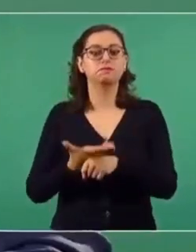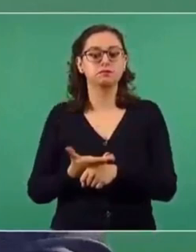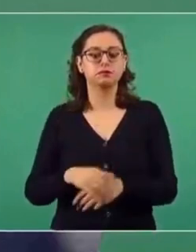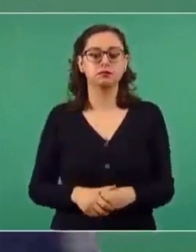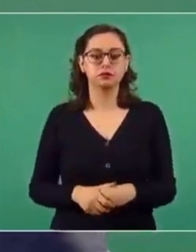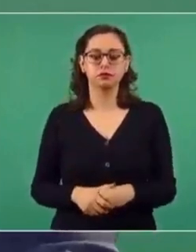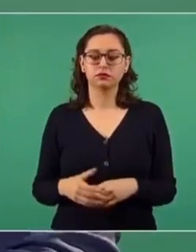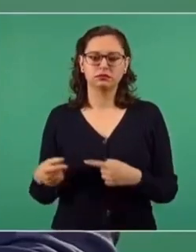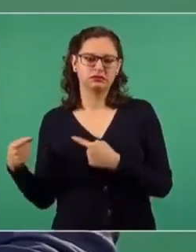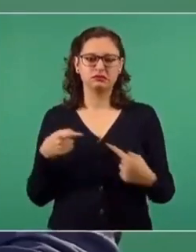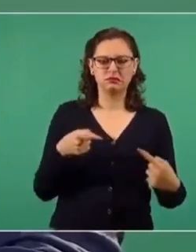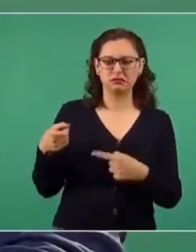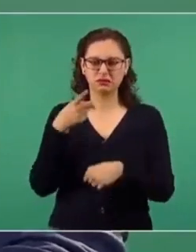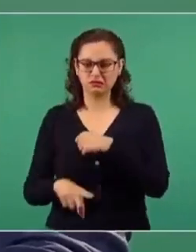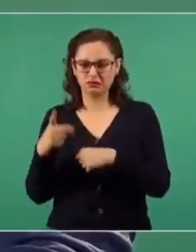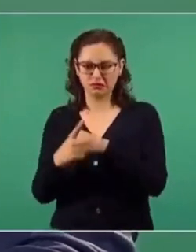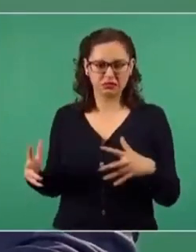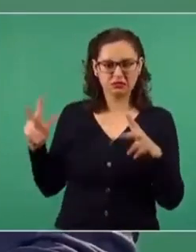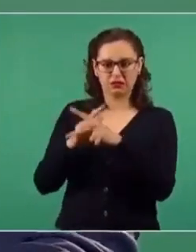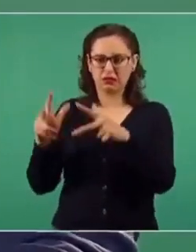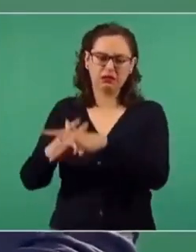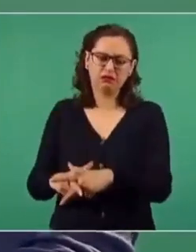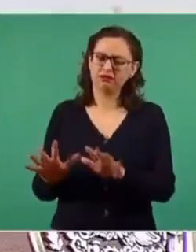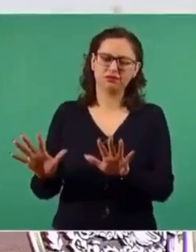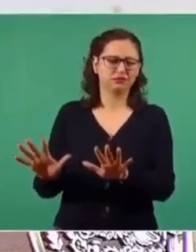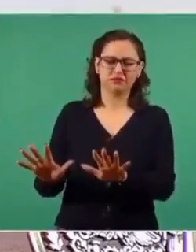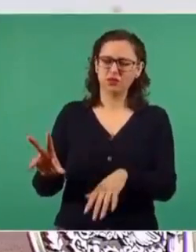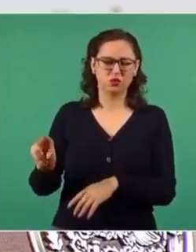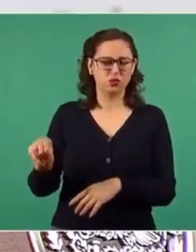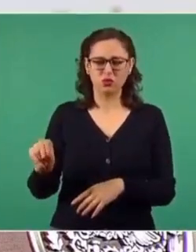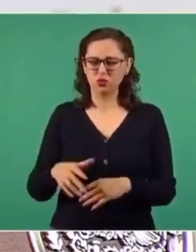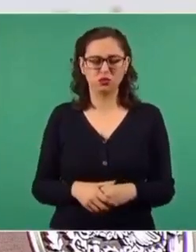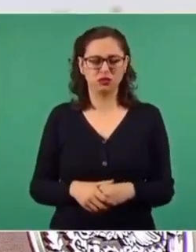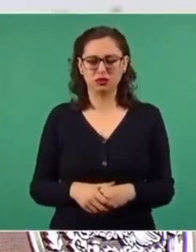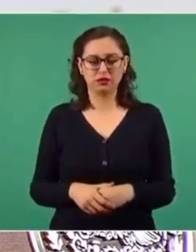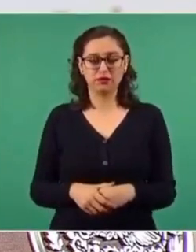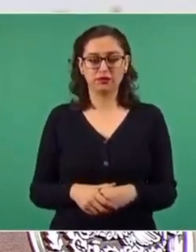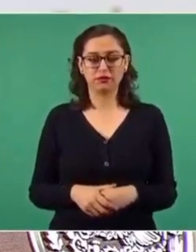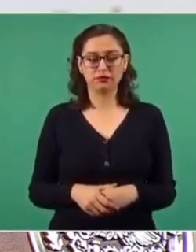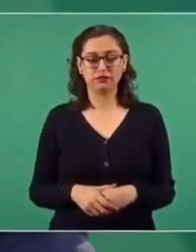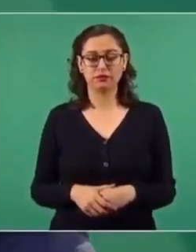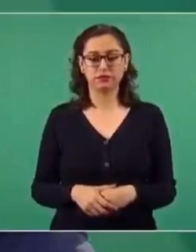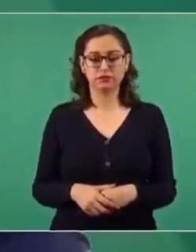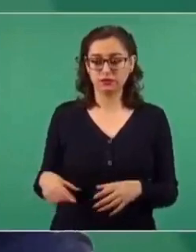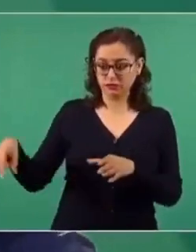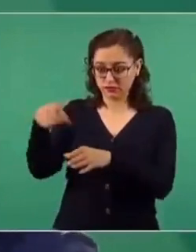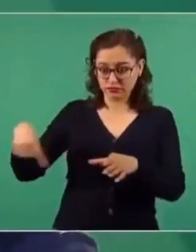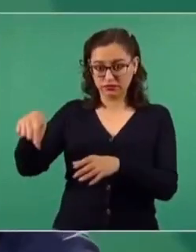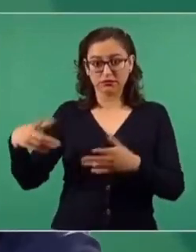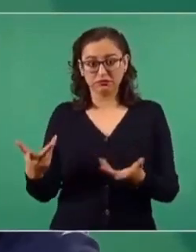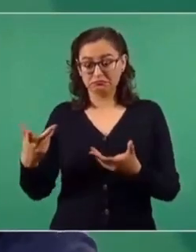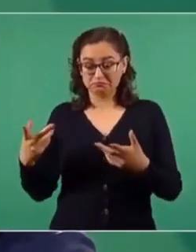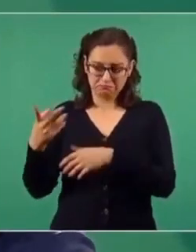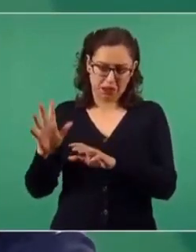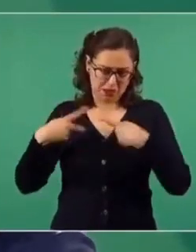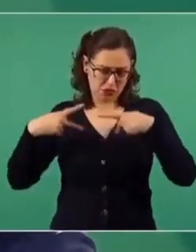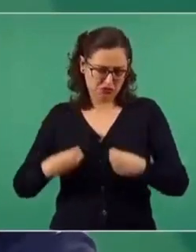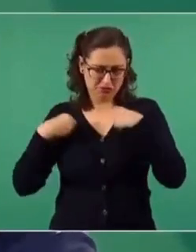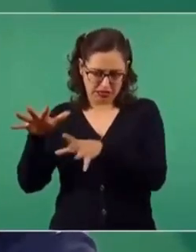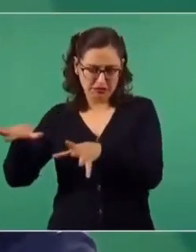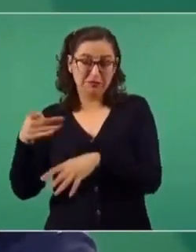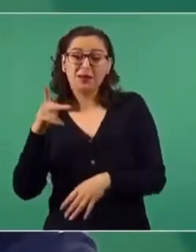Y que no se hagan daño. Y no es nada más daño a la población civil, es daño también entre los integrantes de las bandas.